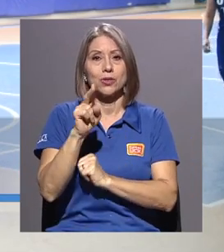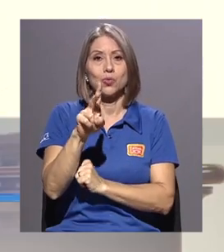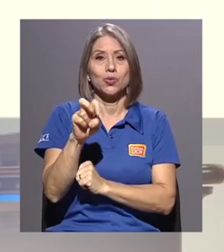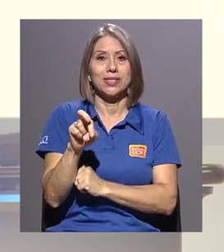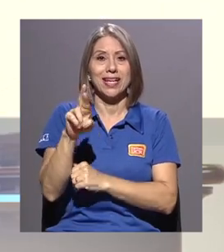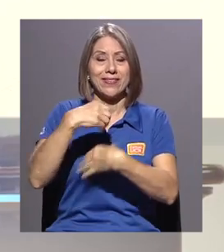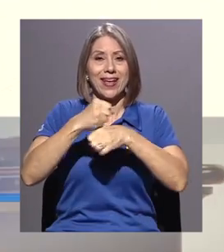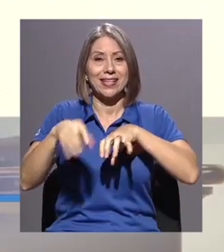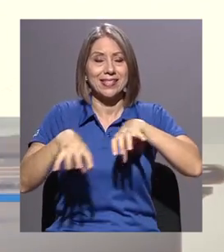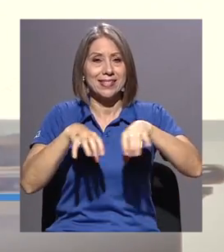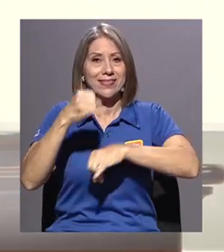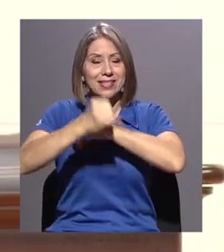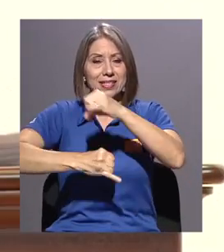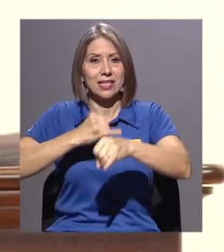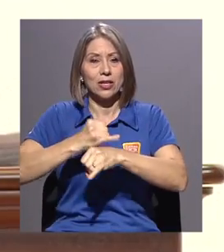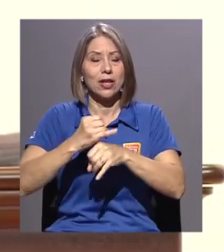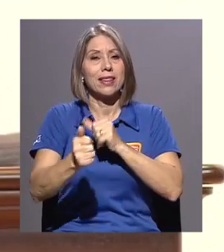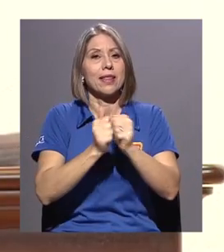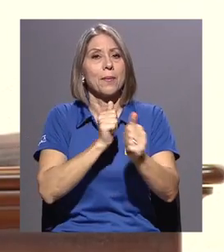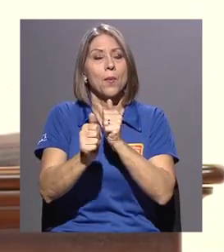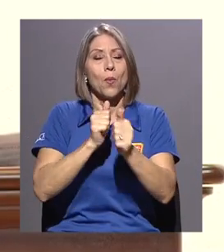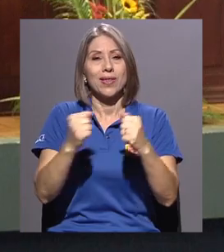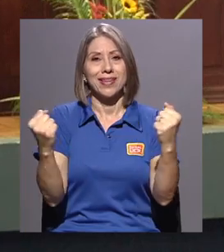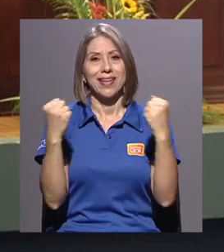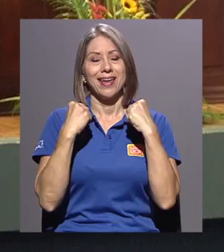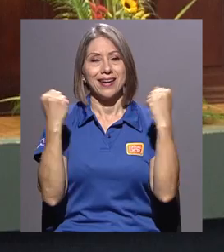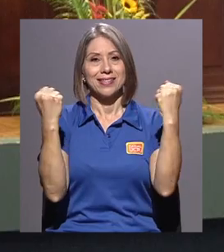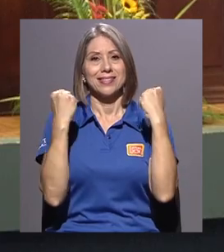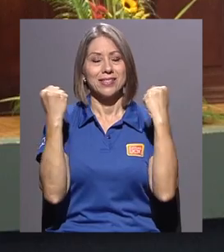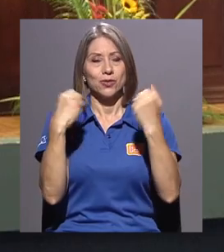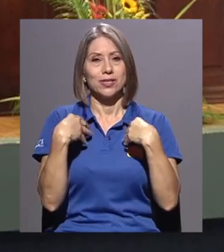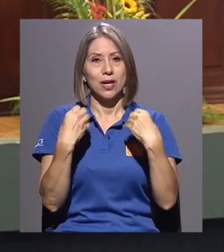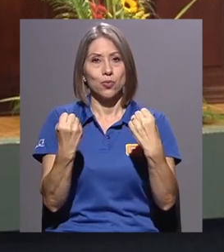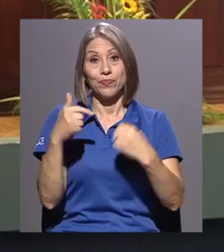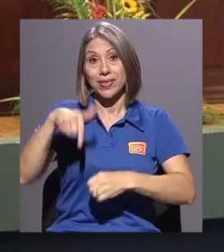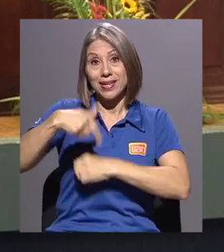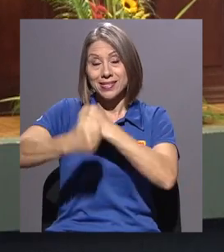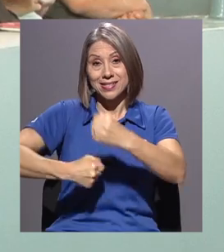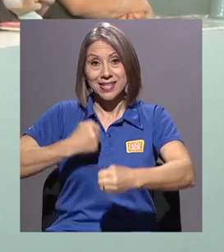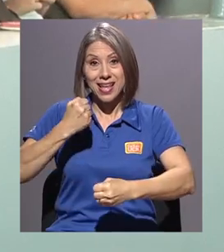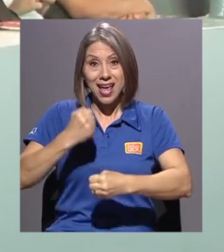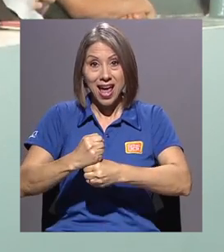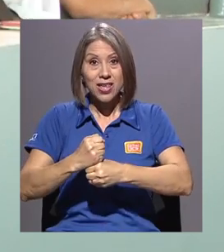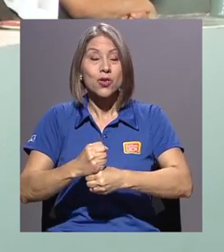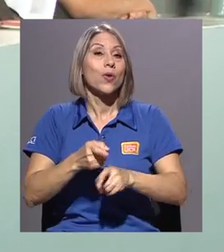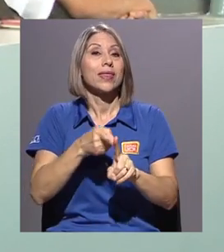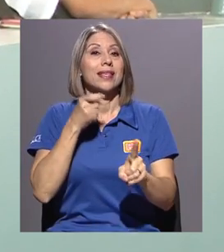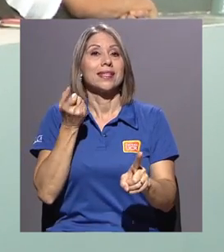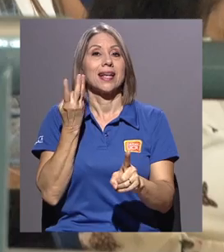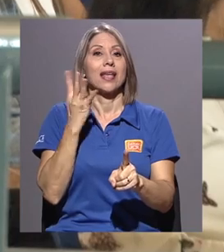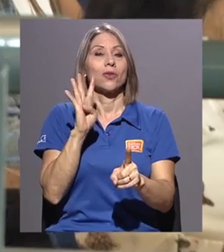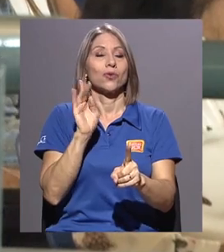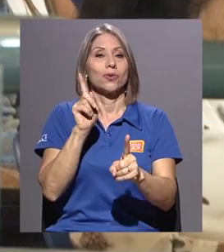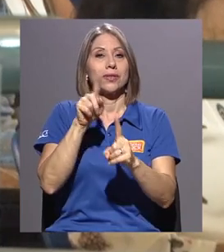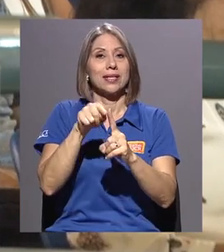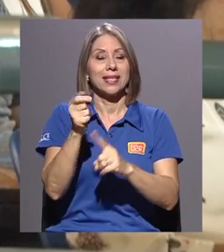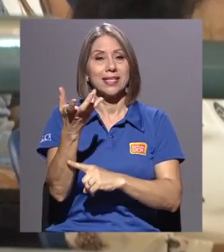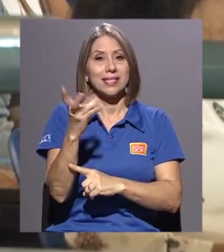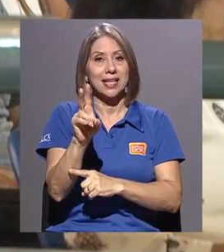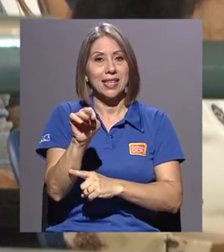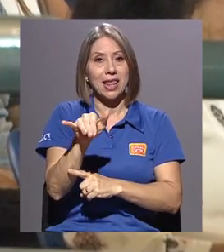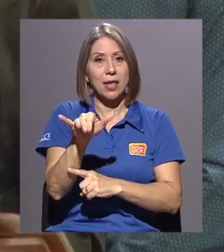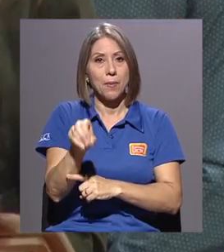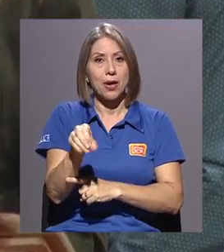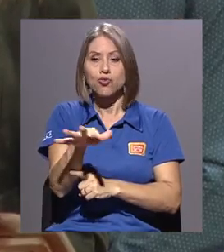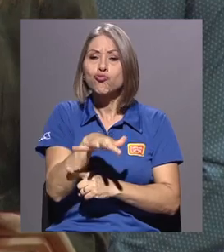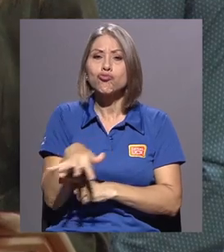el Simposio Internacional de Deporte, Ejercicio y Salud. Este año esta actividad se llevó a cabo del 14 al 17 de mayo en